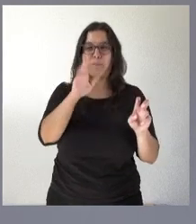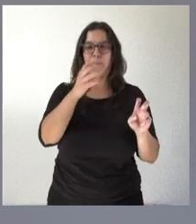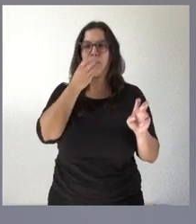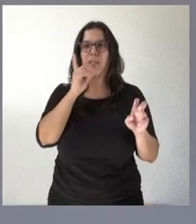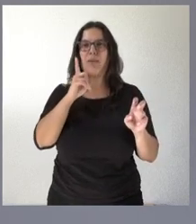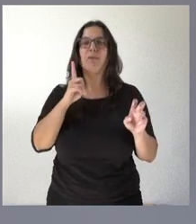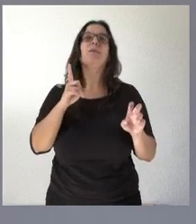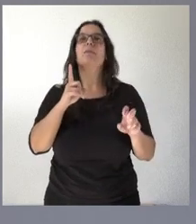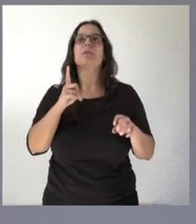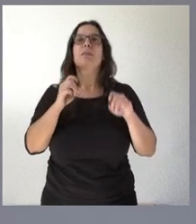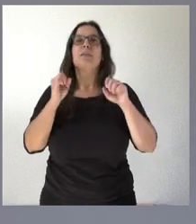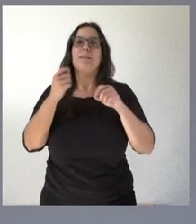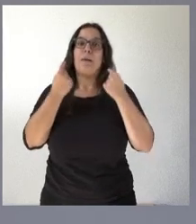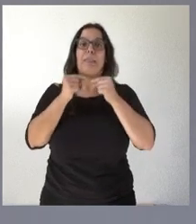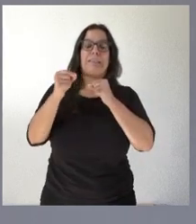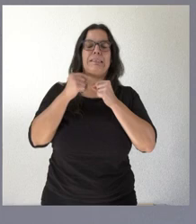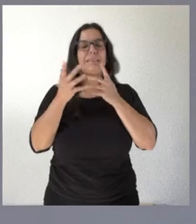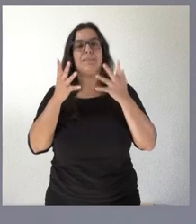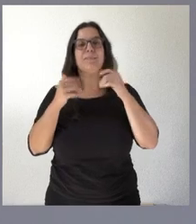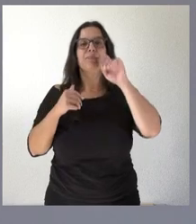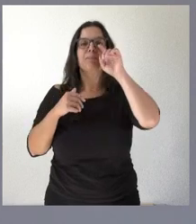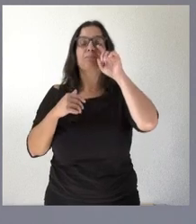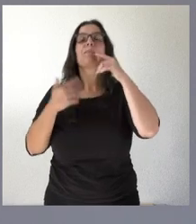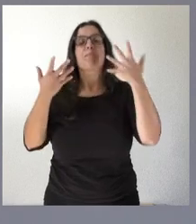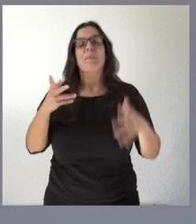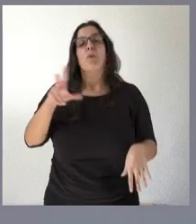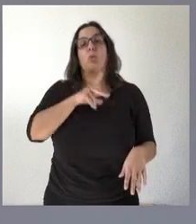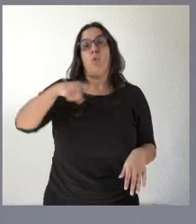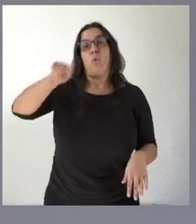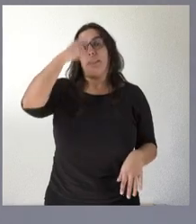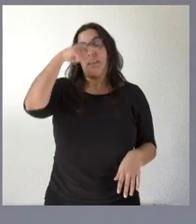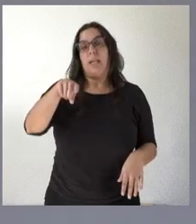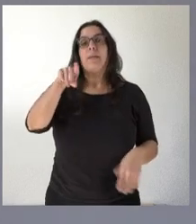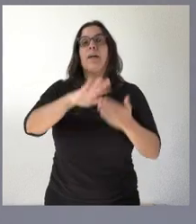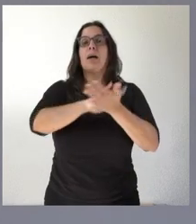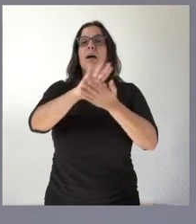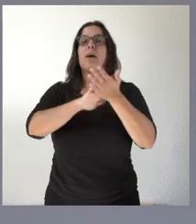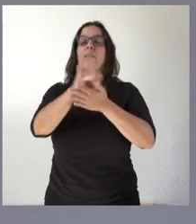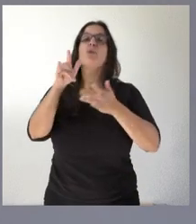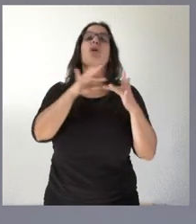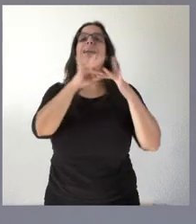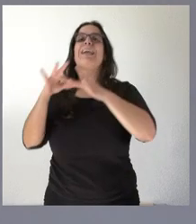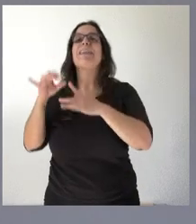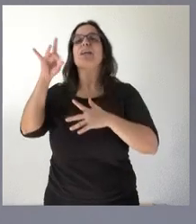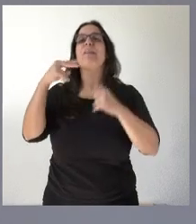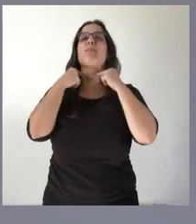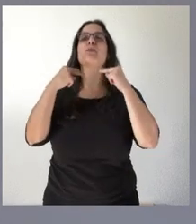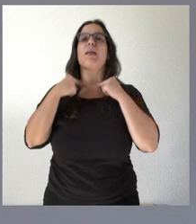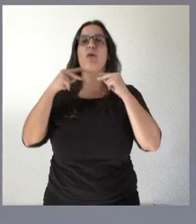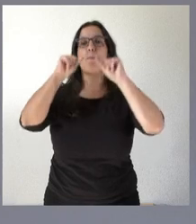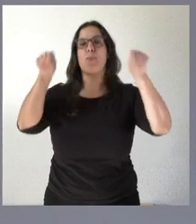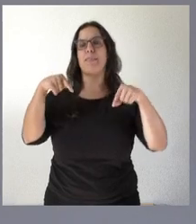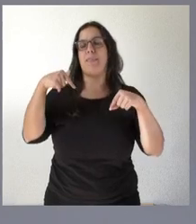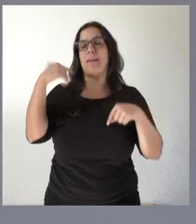por el tema telemático siempre había una palabra ustedes saben que estamos hablando de una iniciativa que está liderando la diputación provincial de Soria